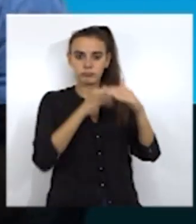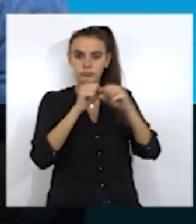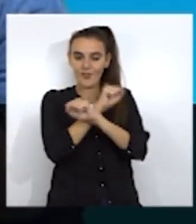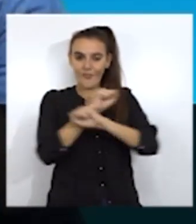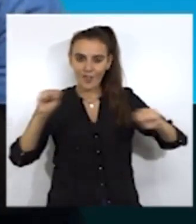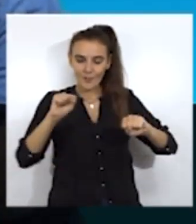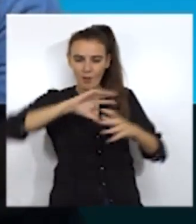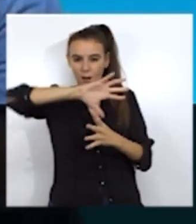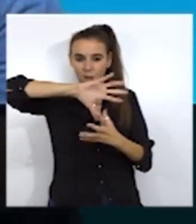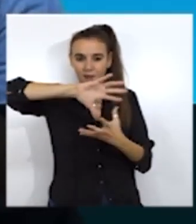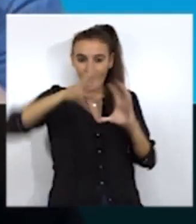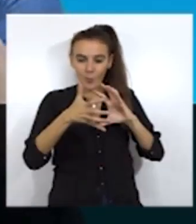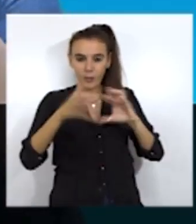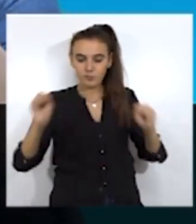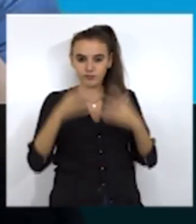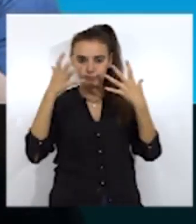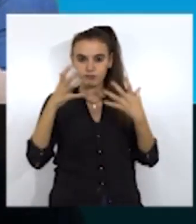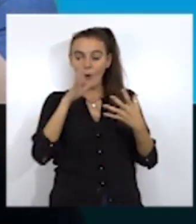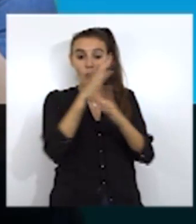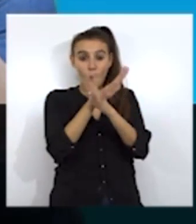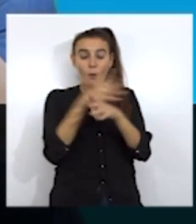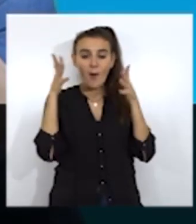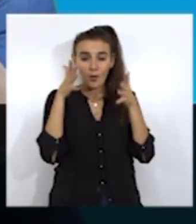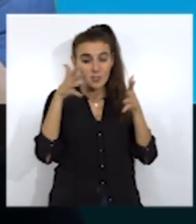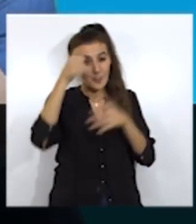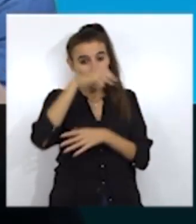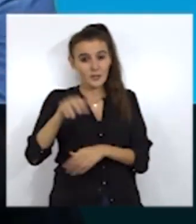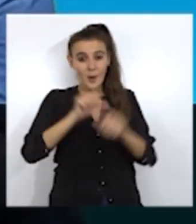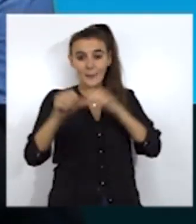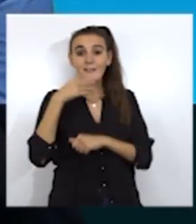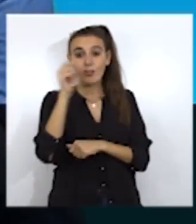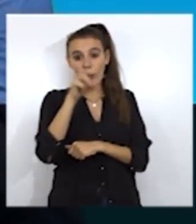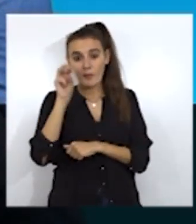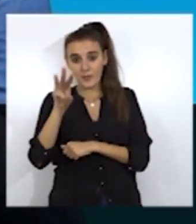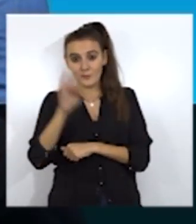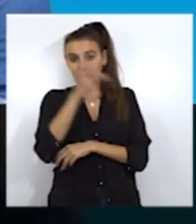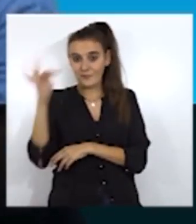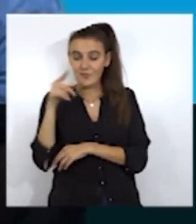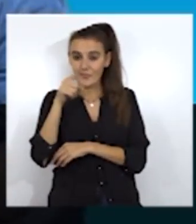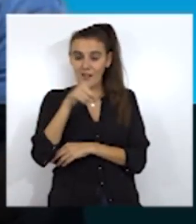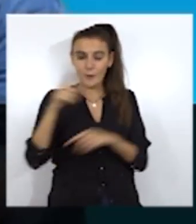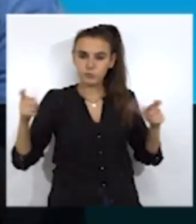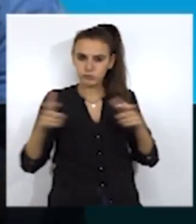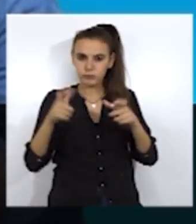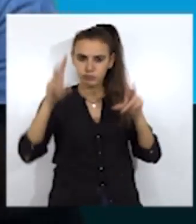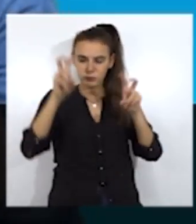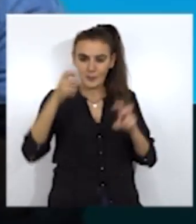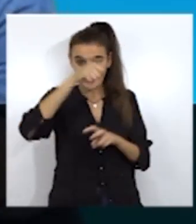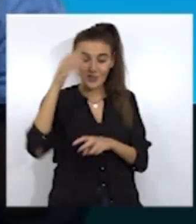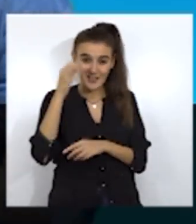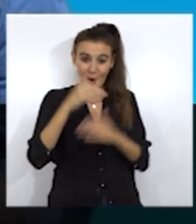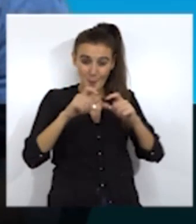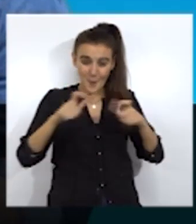revolución, no solamente en un juego recomendado para niños a partir de 12 o 13 años, sino que ha revolucionado incluso más a los niños y niñas por ese